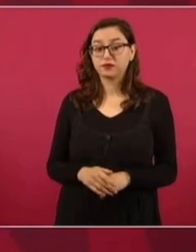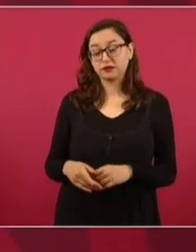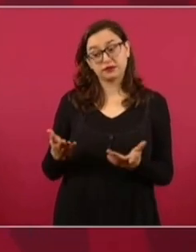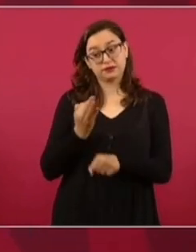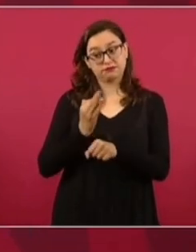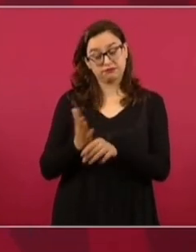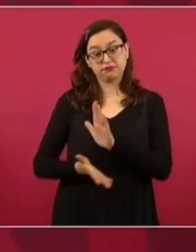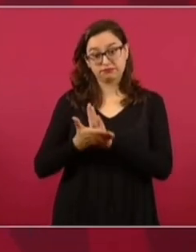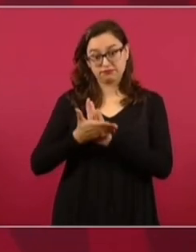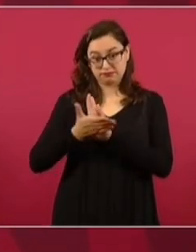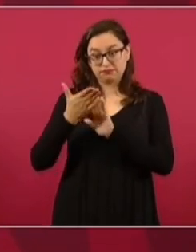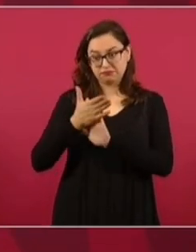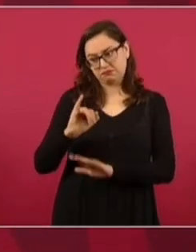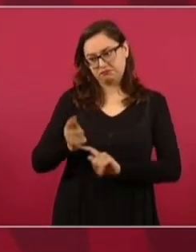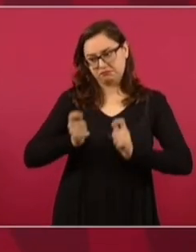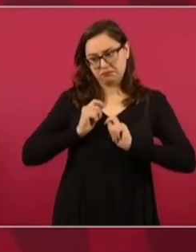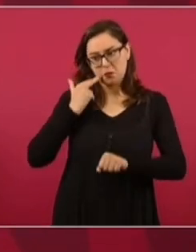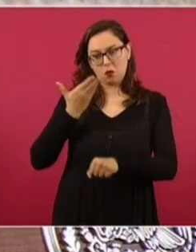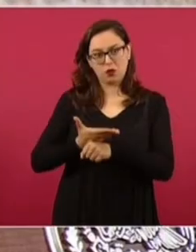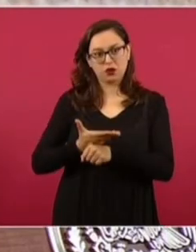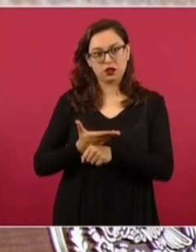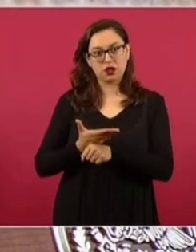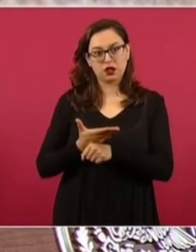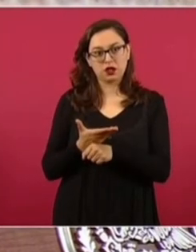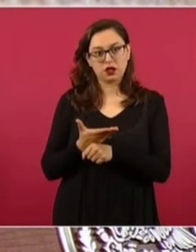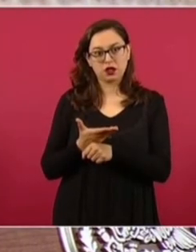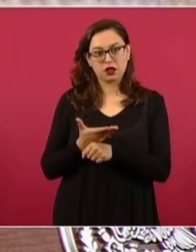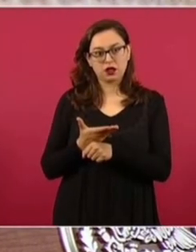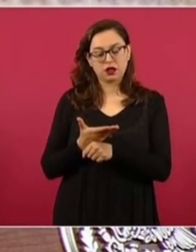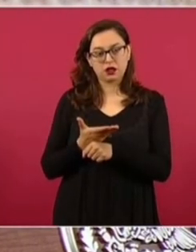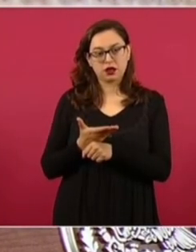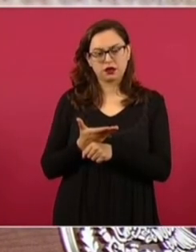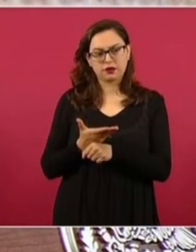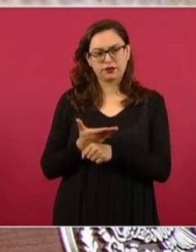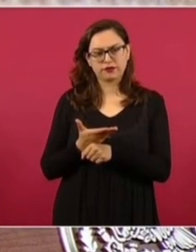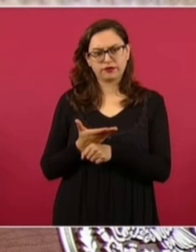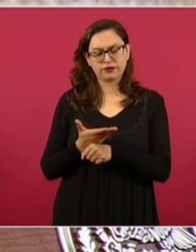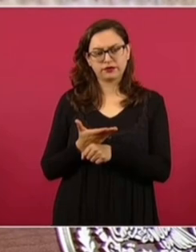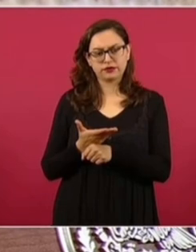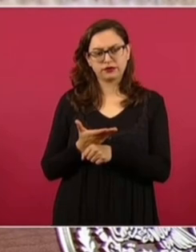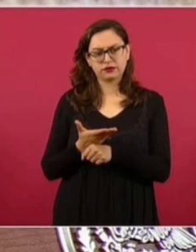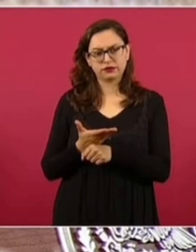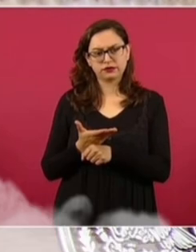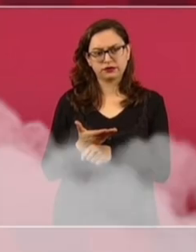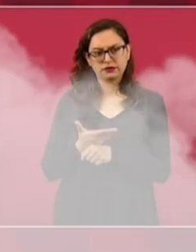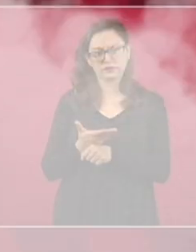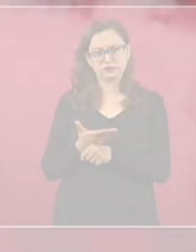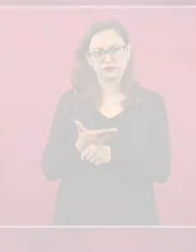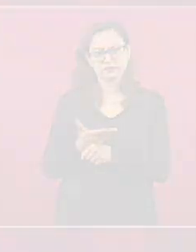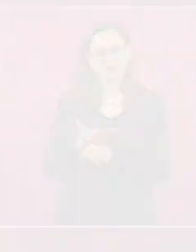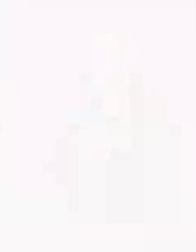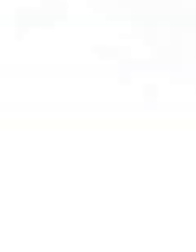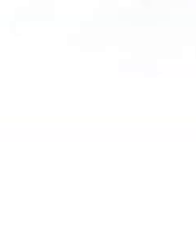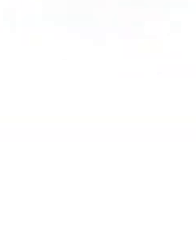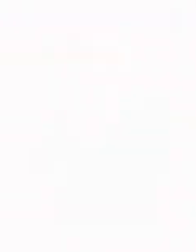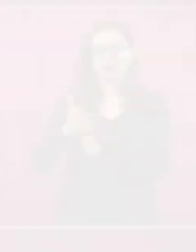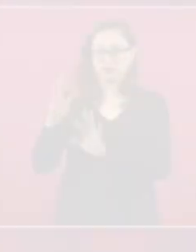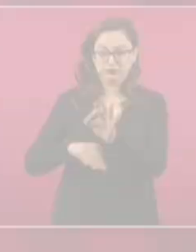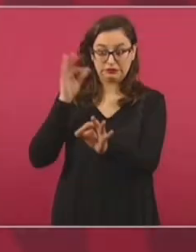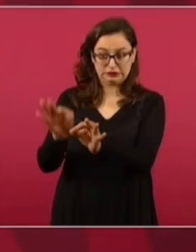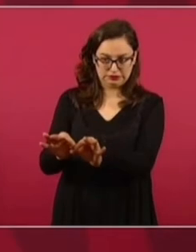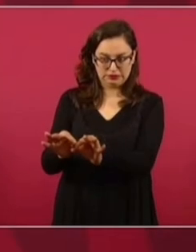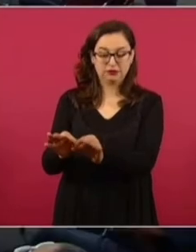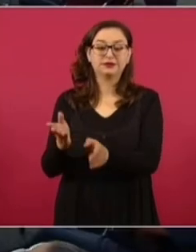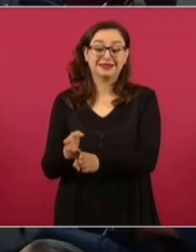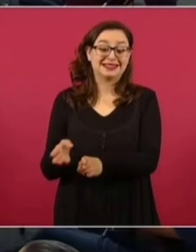lo que hay es una campaña para